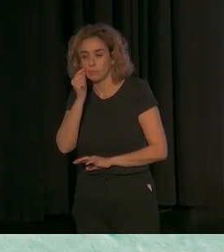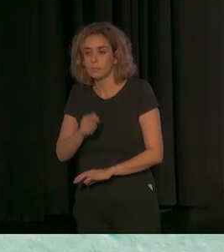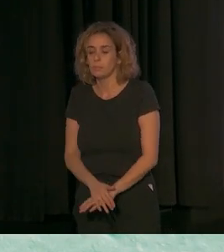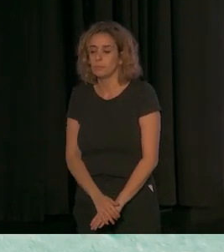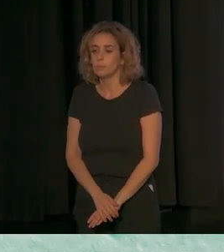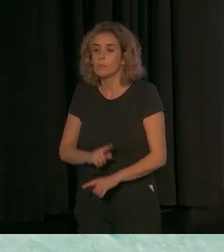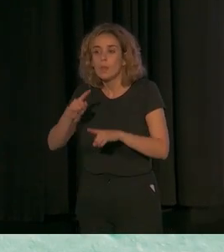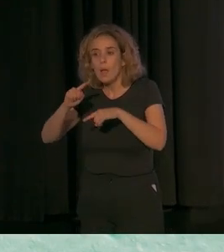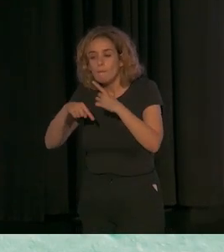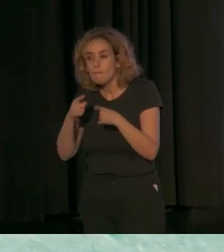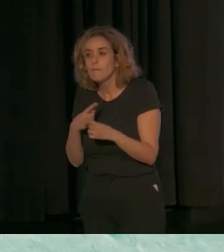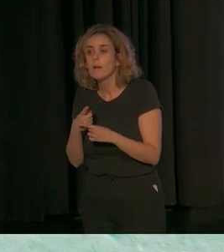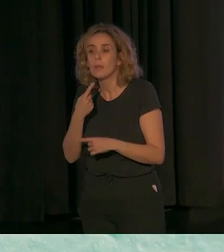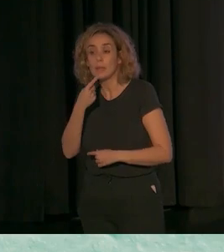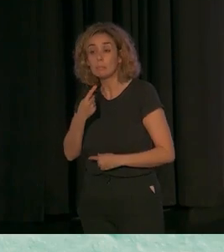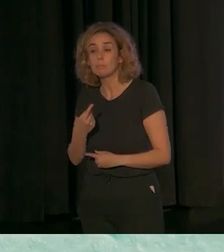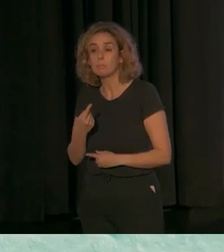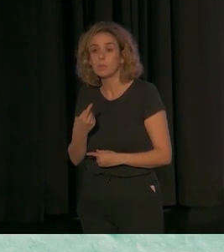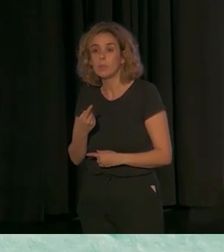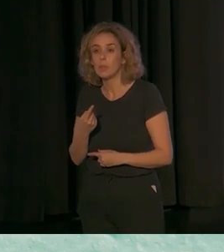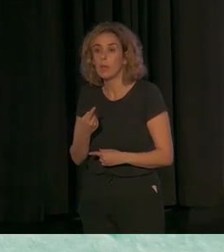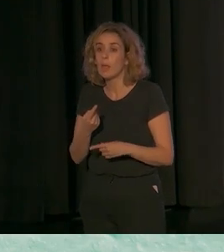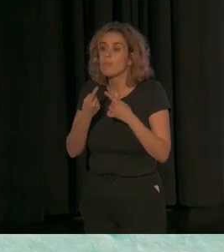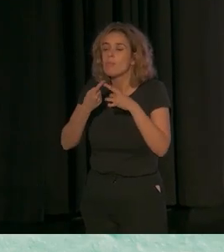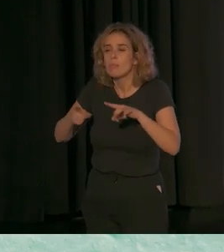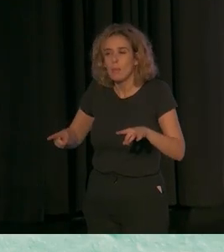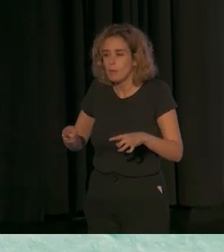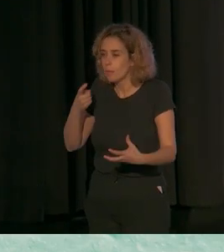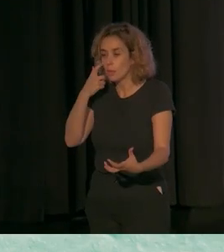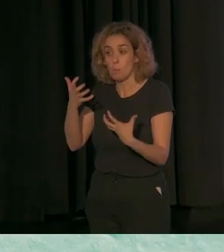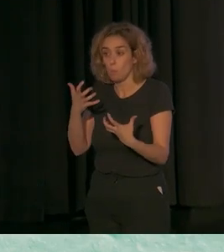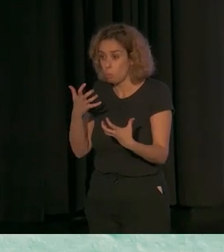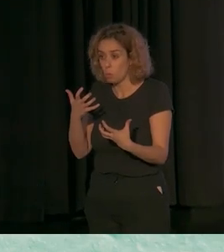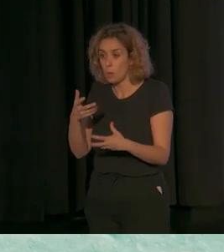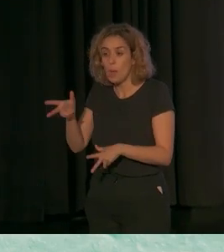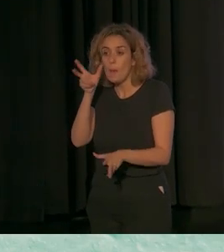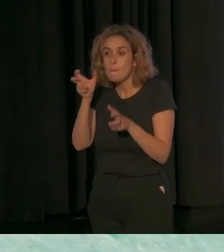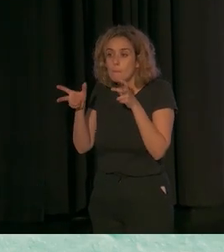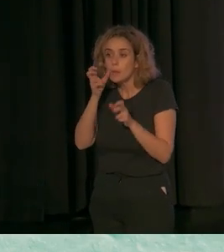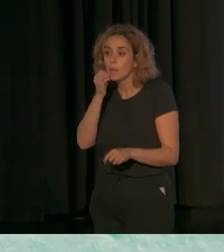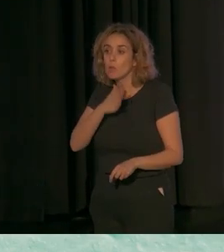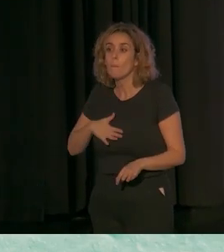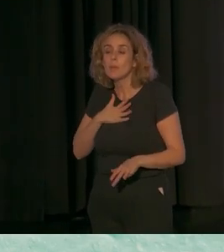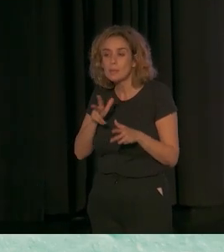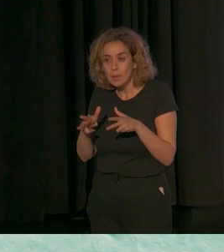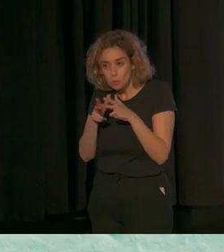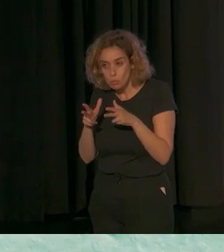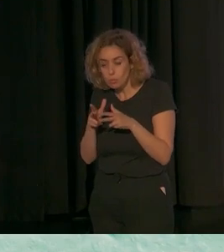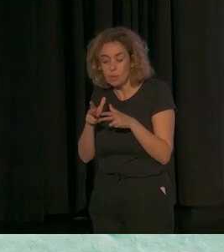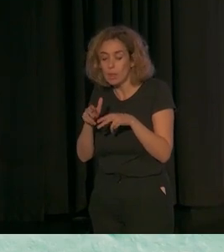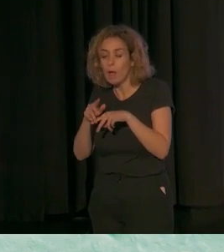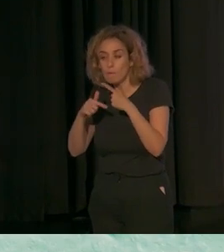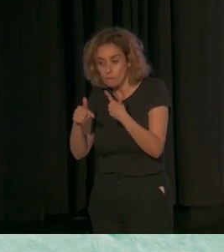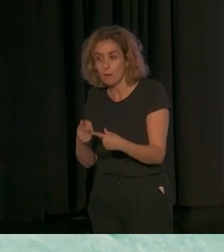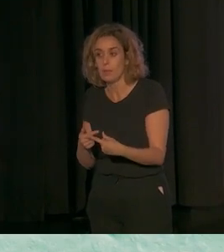las familias afirman que existen diferencias muy importantes en la percepción de bienestar de las propias familias en